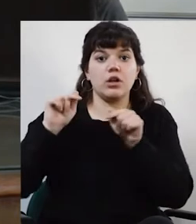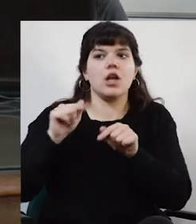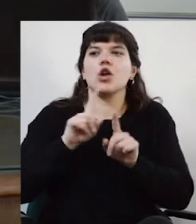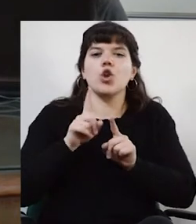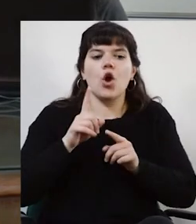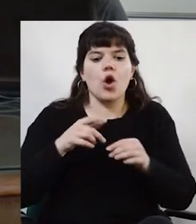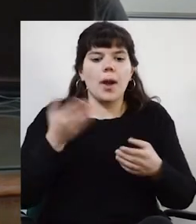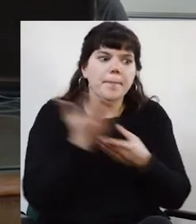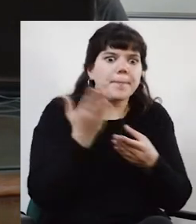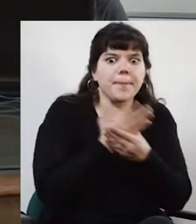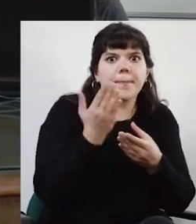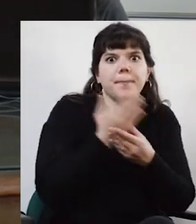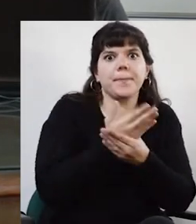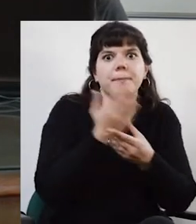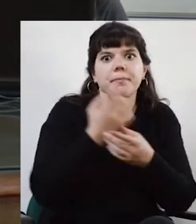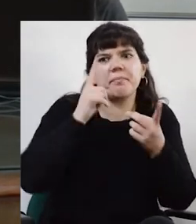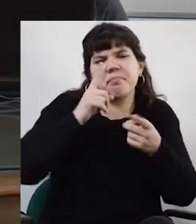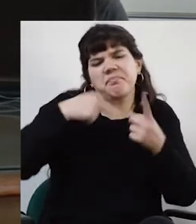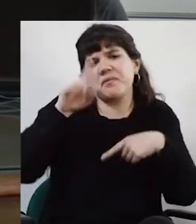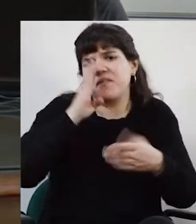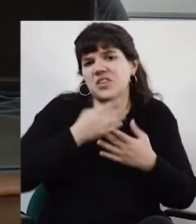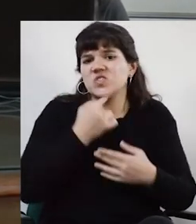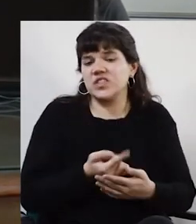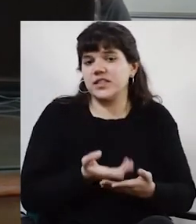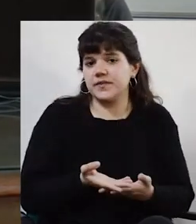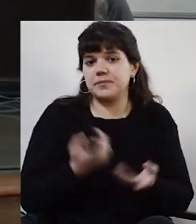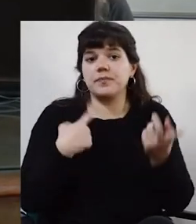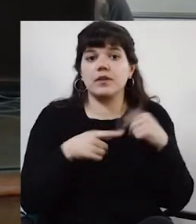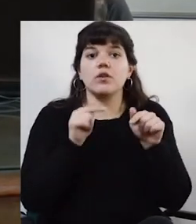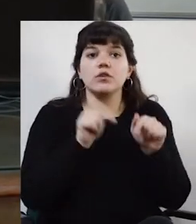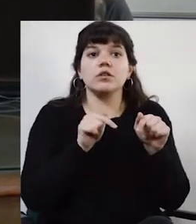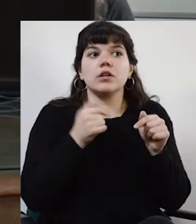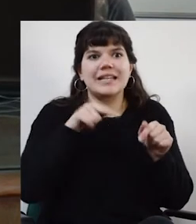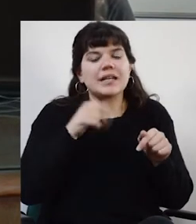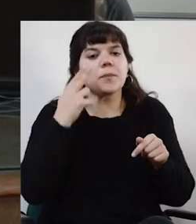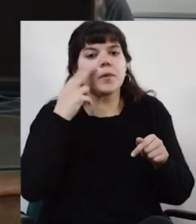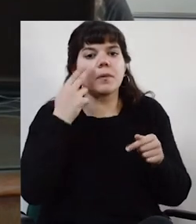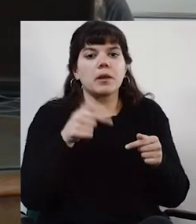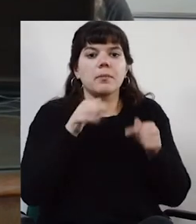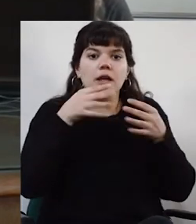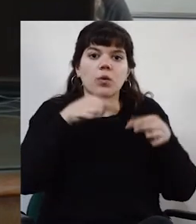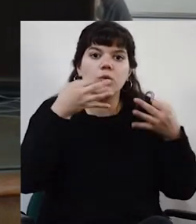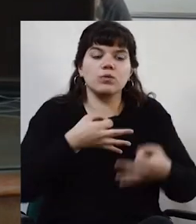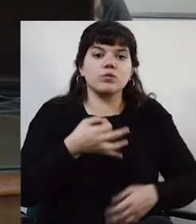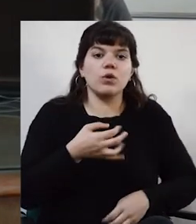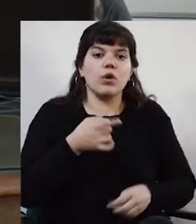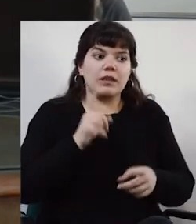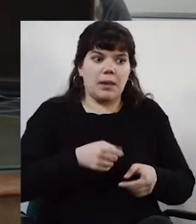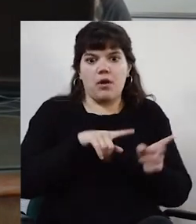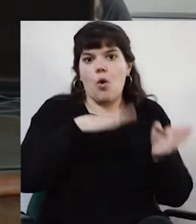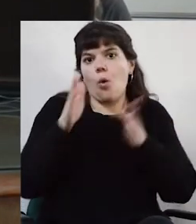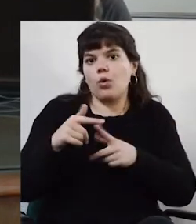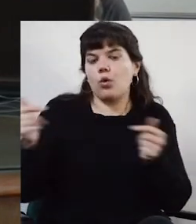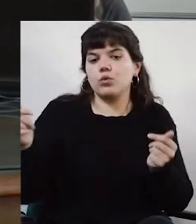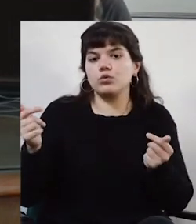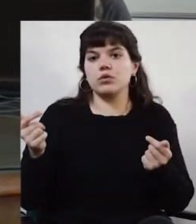llenarnos de papeles que después atrás no tienen contenido. Y ahí tenemos un problema que pasa en esto y también en otras